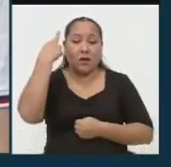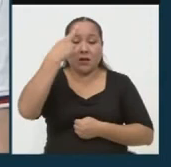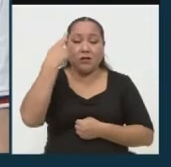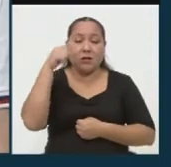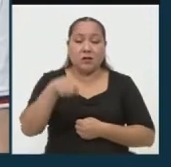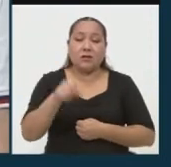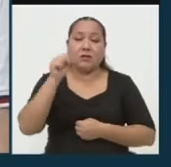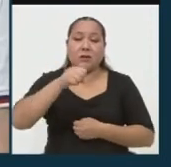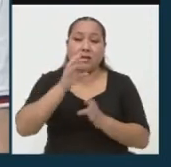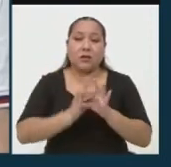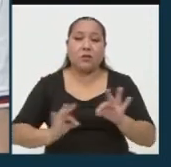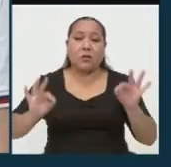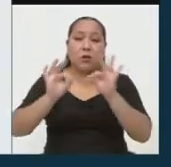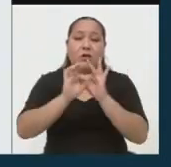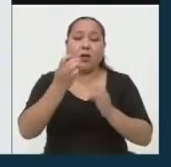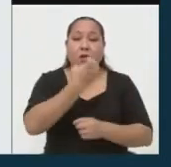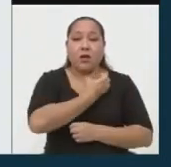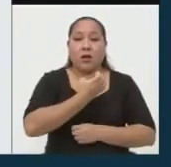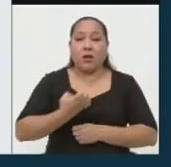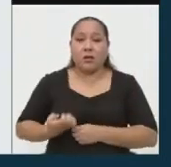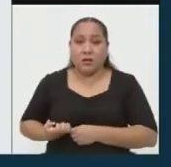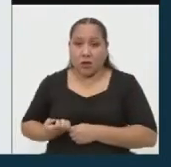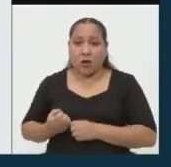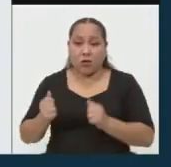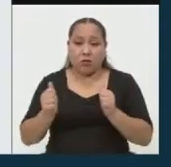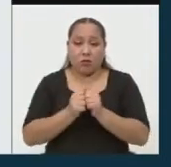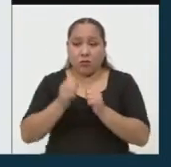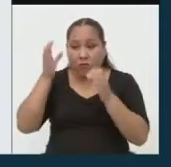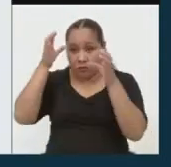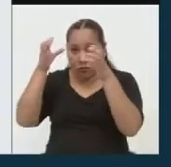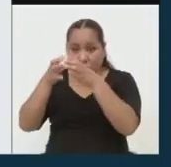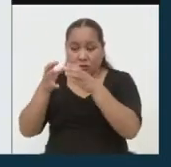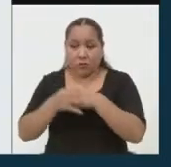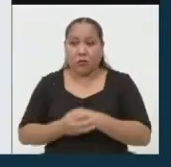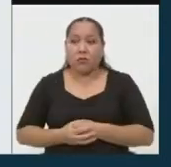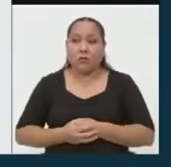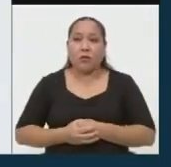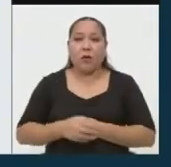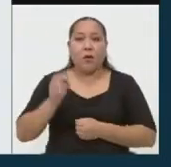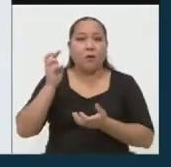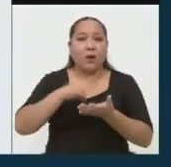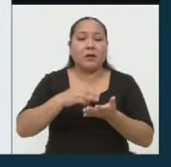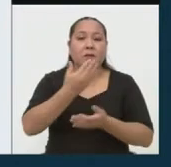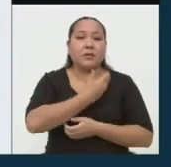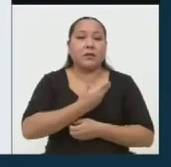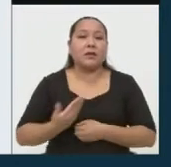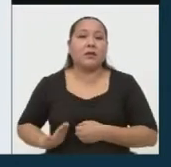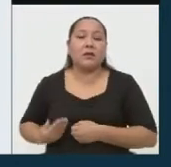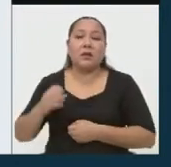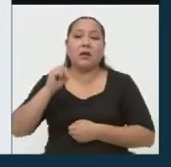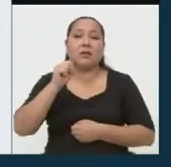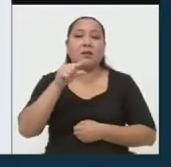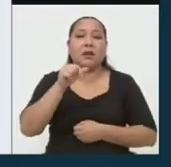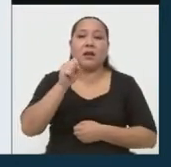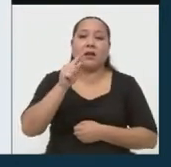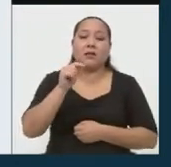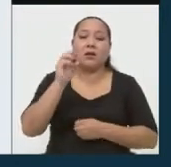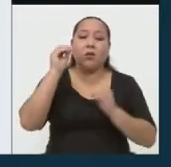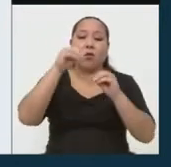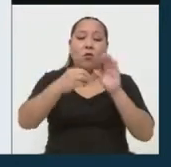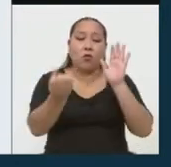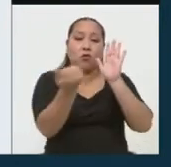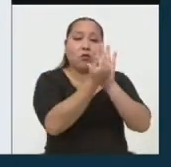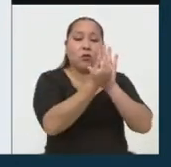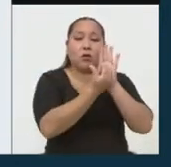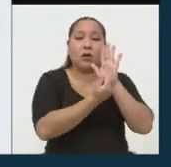importante que el Estado, a través del Ejecutivo, más precisamente el presidente Zagaste, emita un decreto de urgencia,